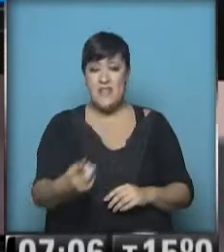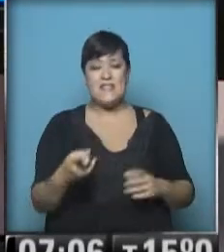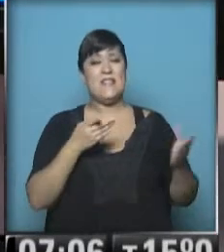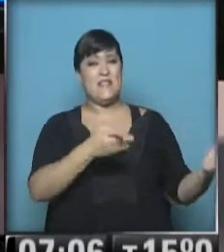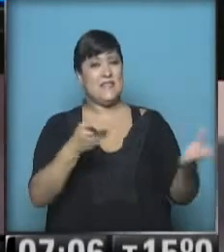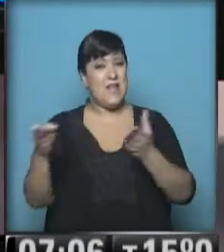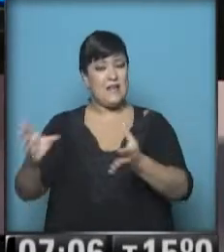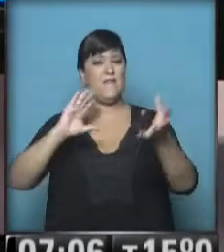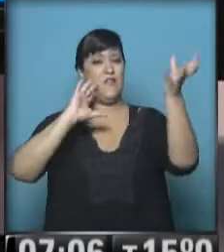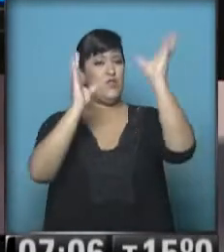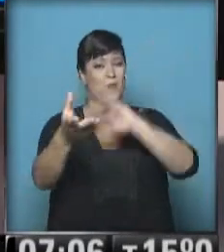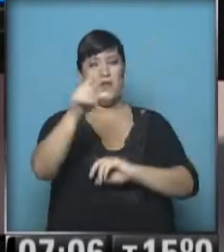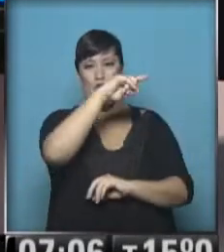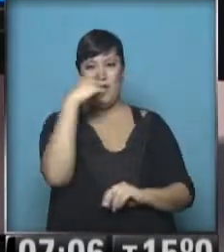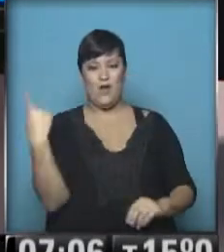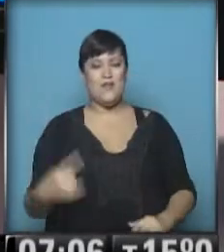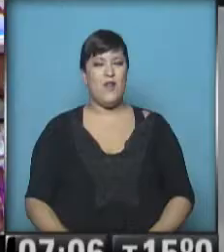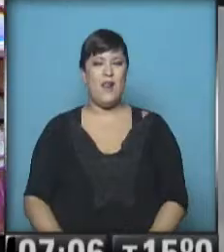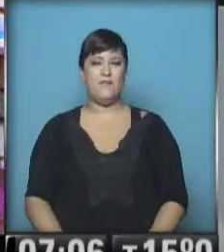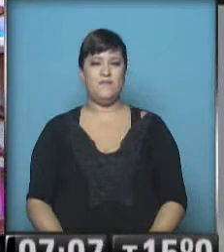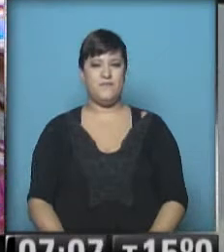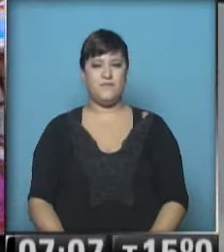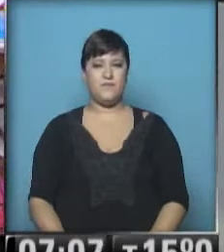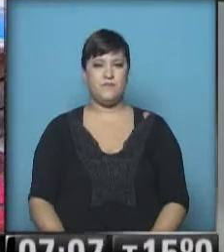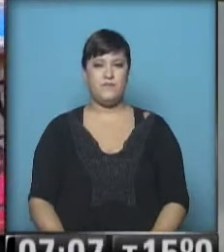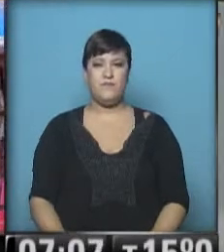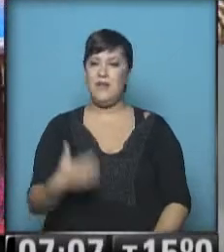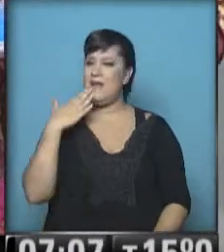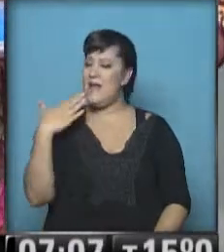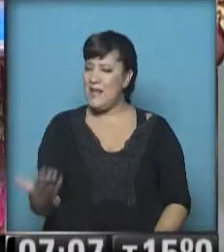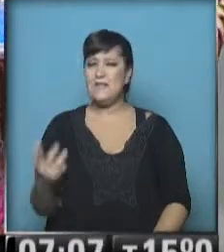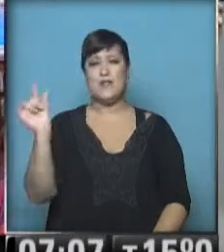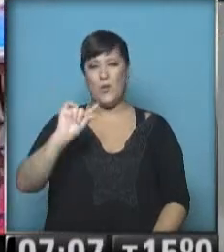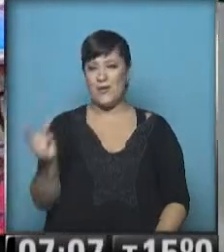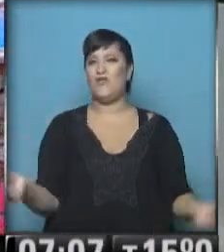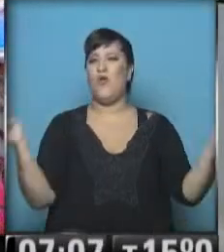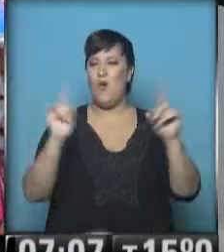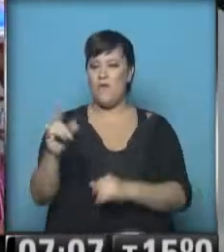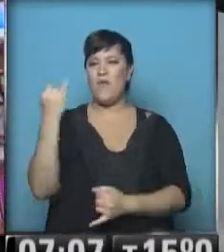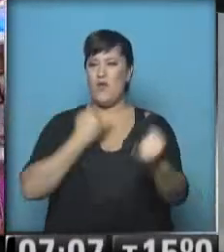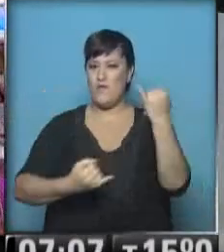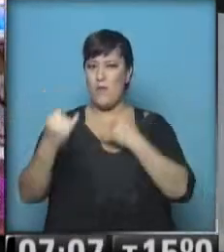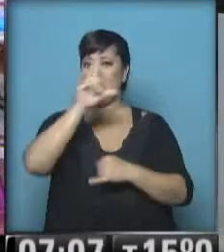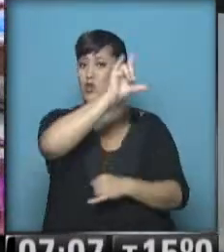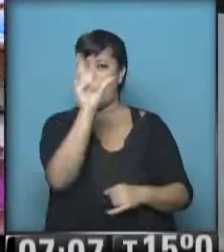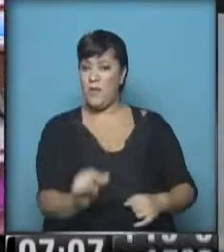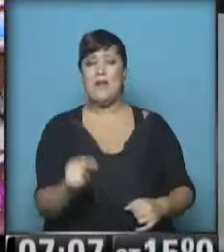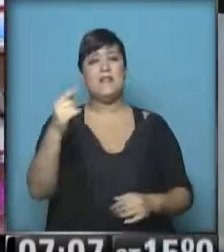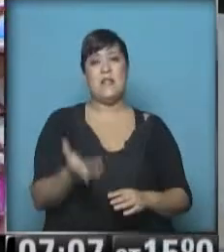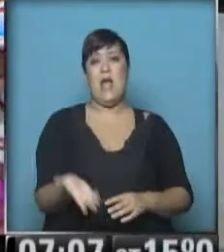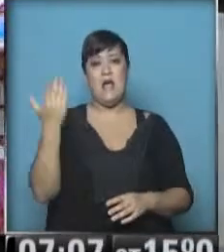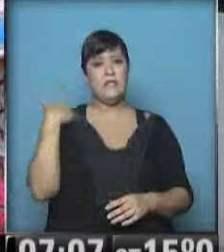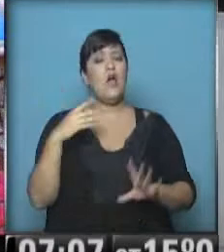Oficina de Pronósticos del Servicio Meteorológico Nacional. Gracias, Nadia. Más adelante volvemos con el resto del país. Allá fue un arranque